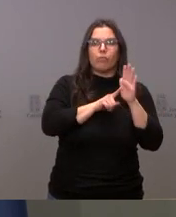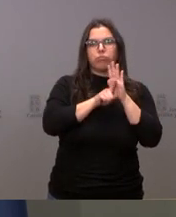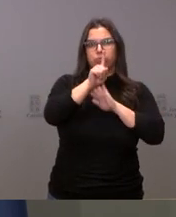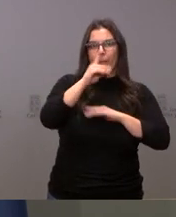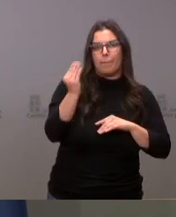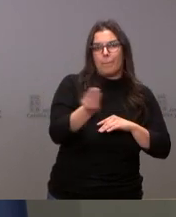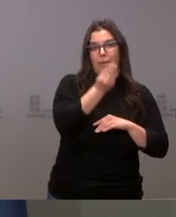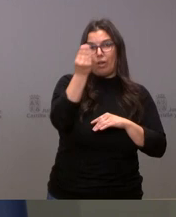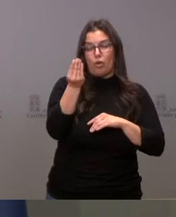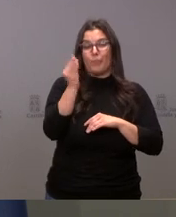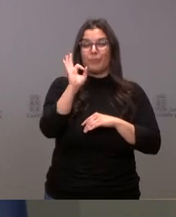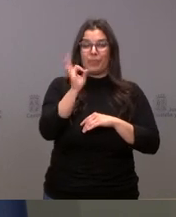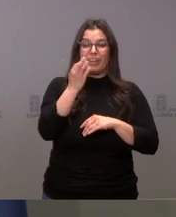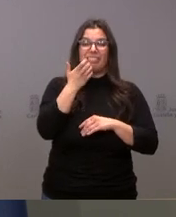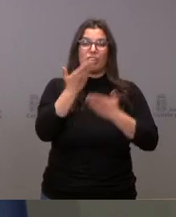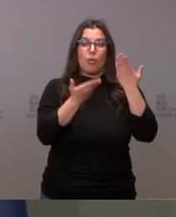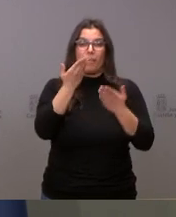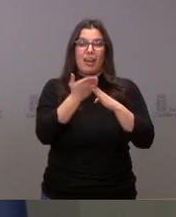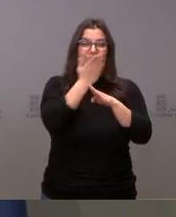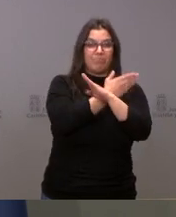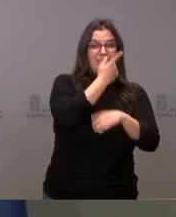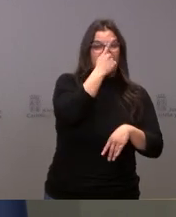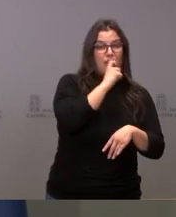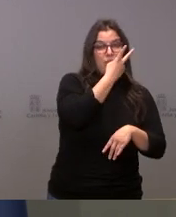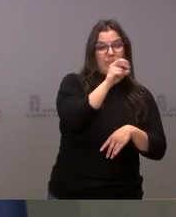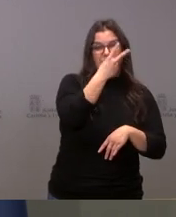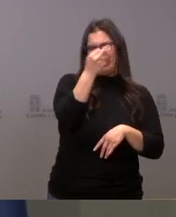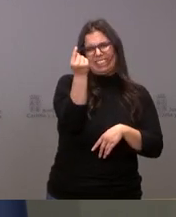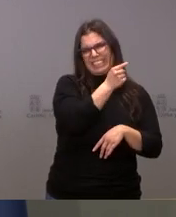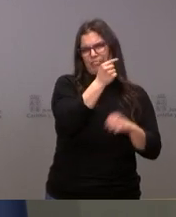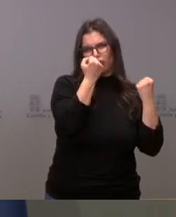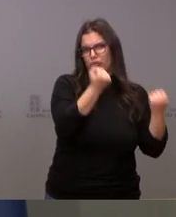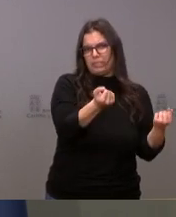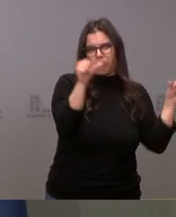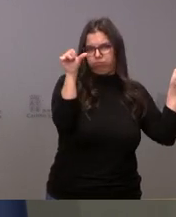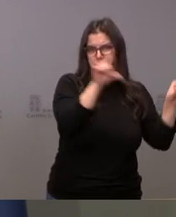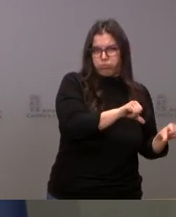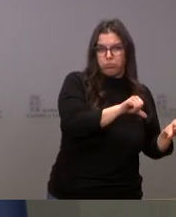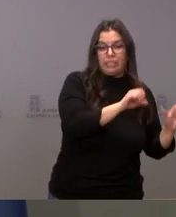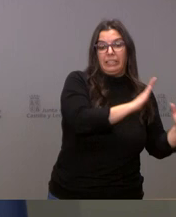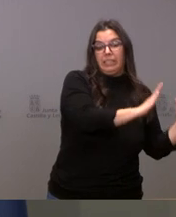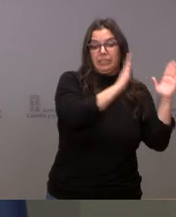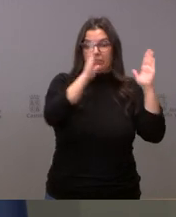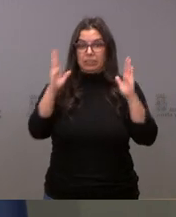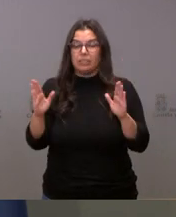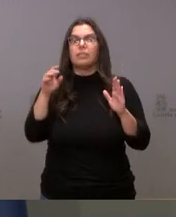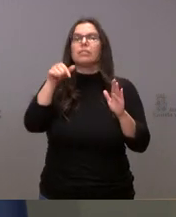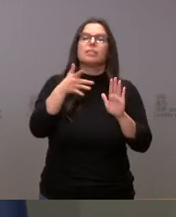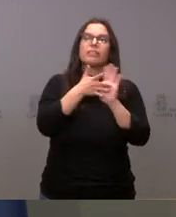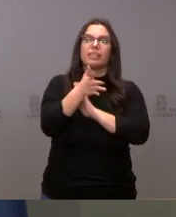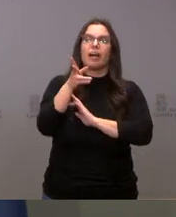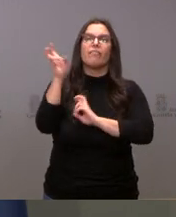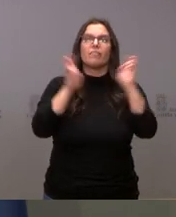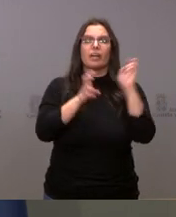desde los niveles del año 20 que fueron extraordinariamente negativos para el sector. En términos de viajero, un aumento del